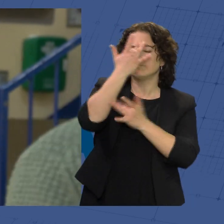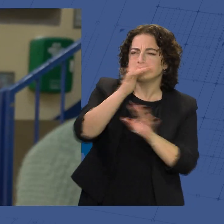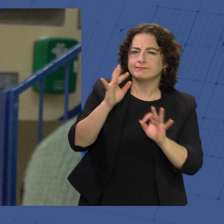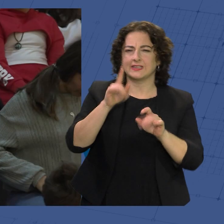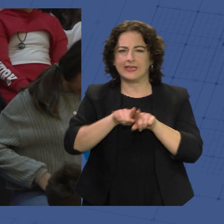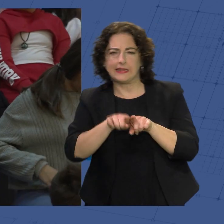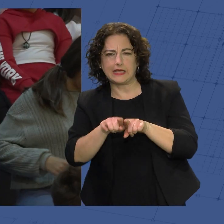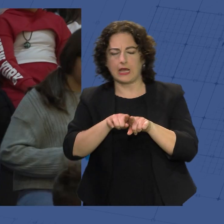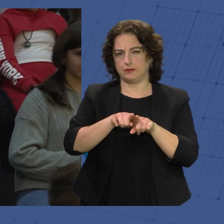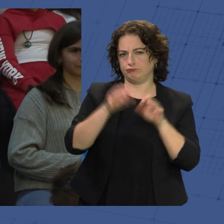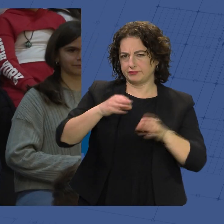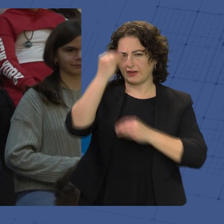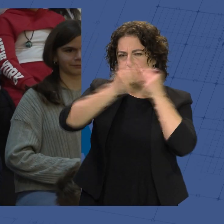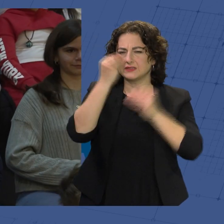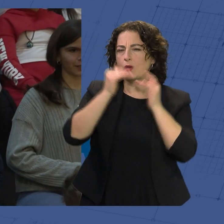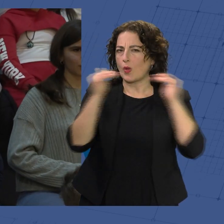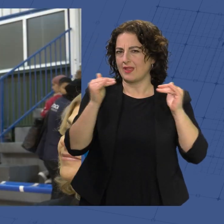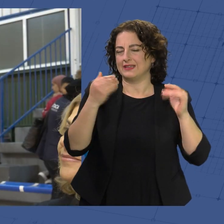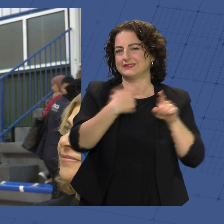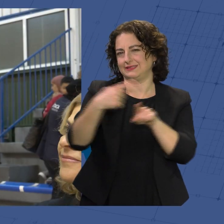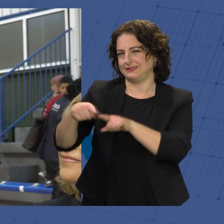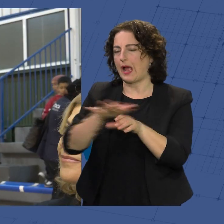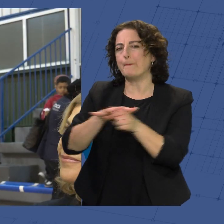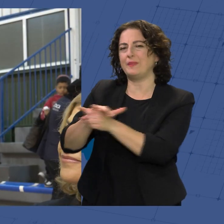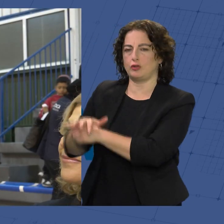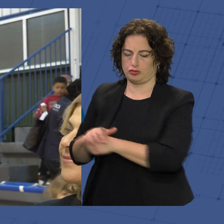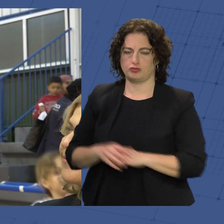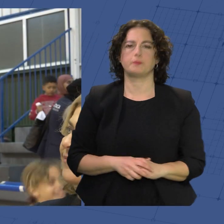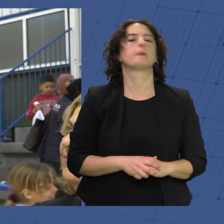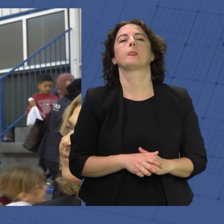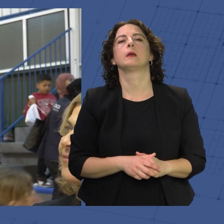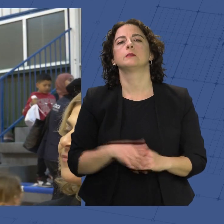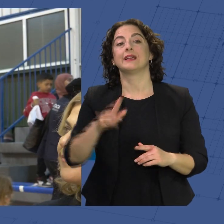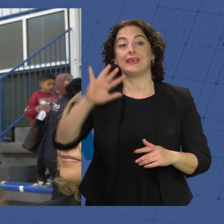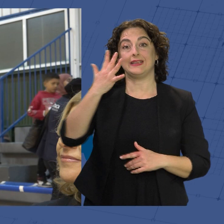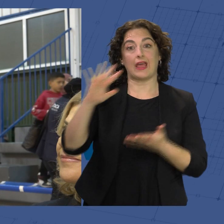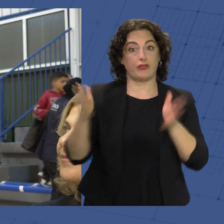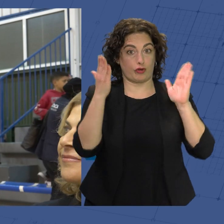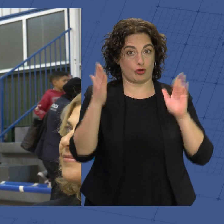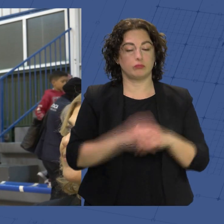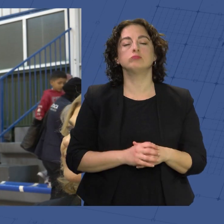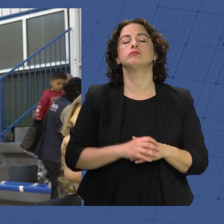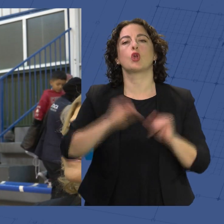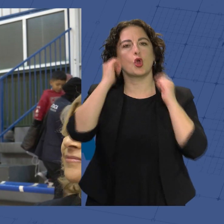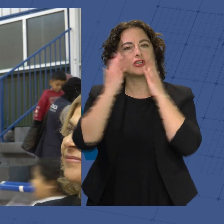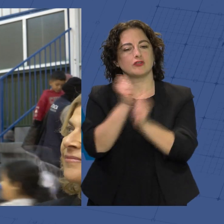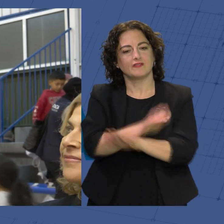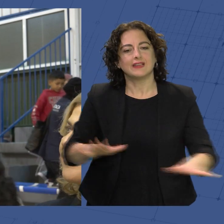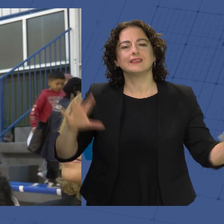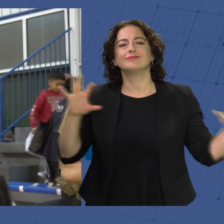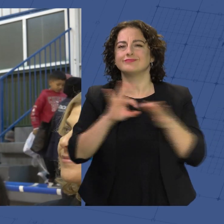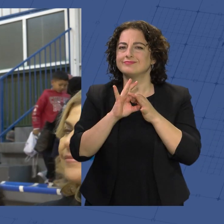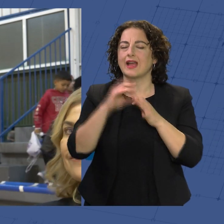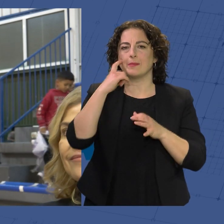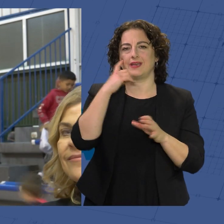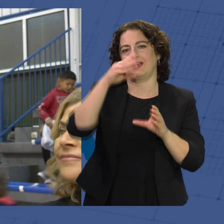entre los jóvenes sobre la igualdad en sus diversos ámbitos. Destacar que es la quinta edición, que es un congreso infantil que está asociado a que Almería